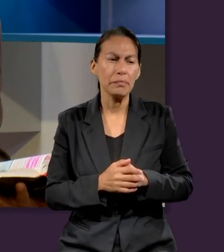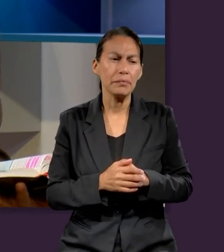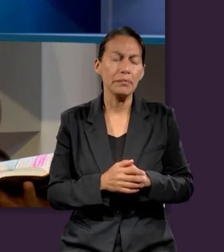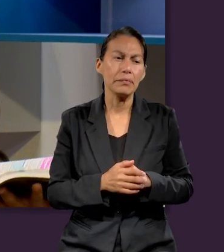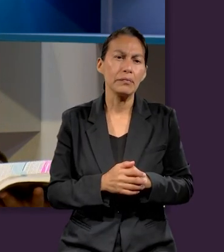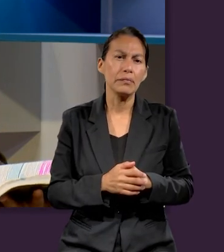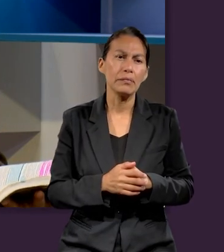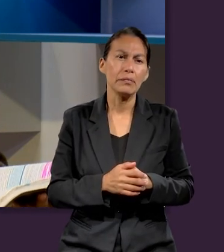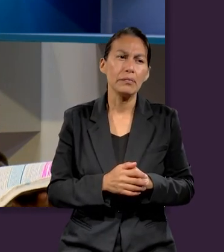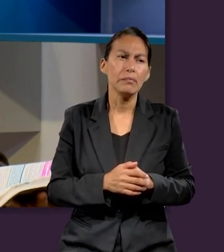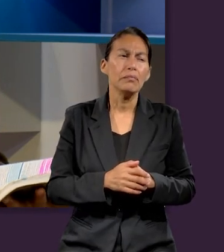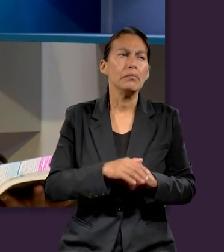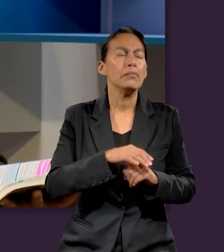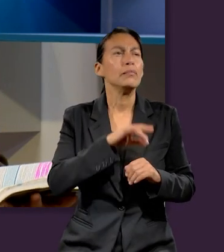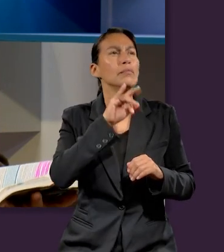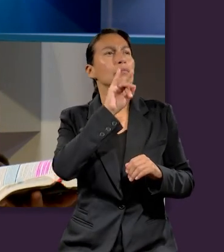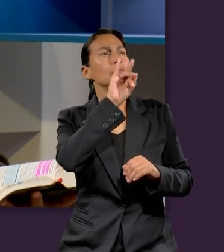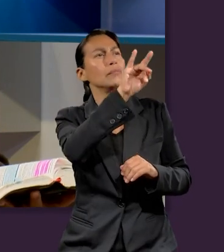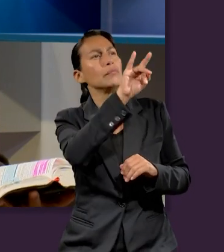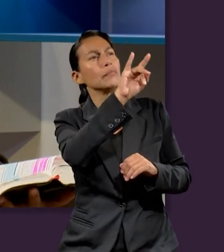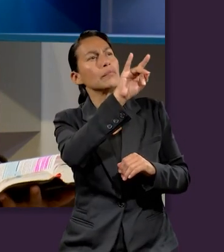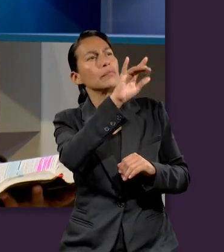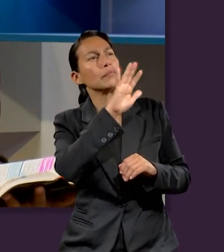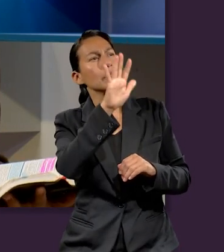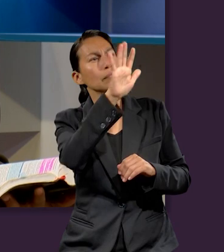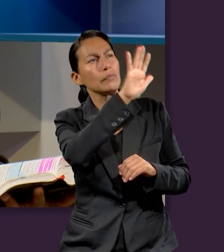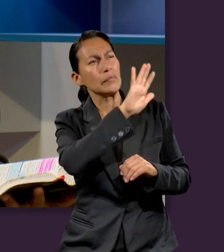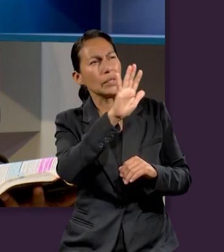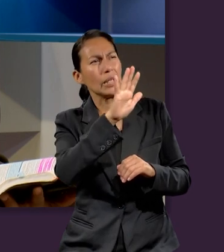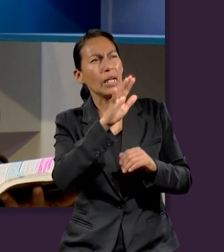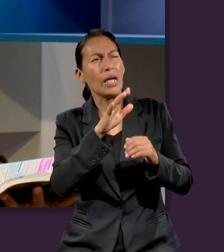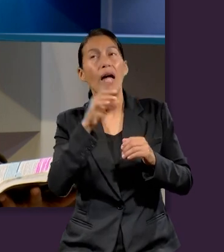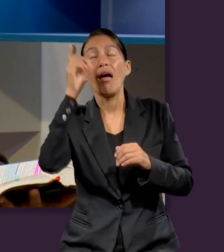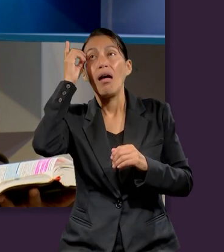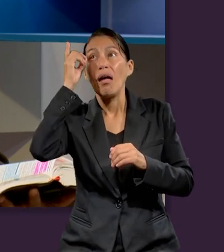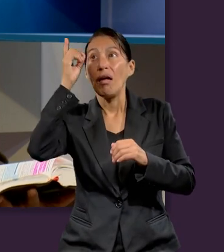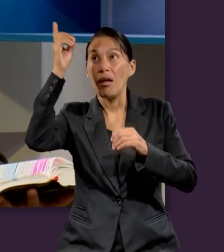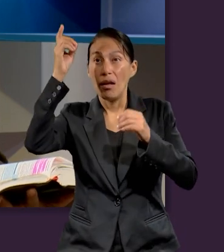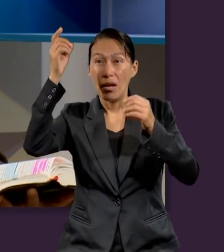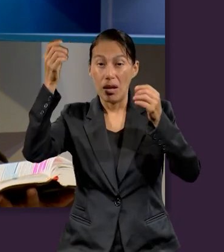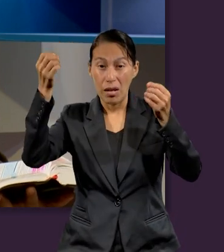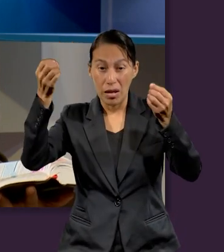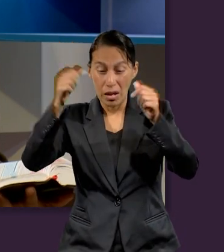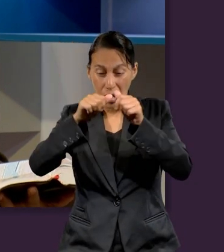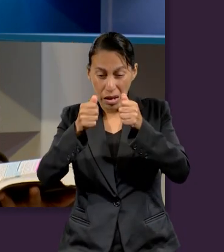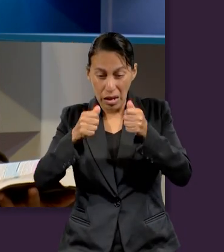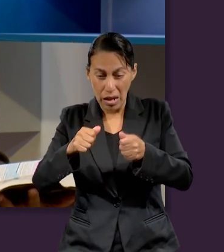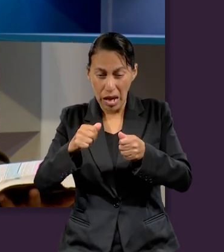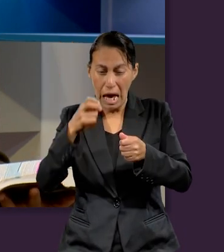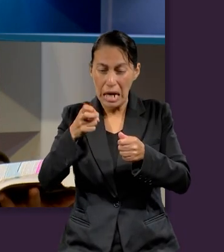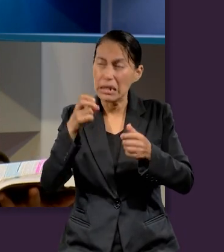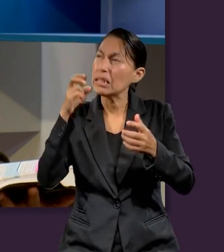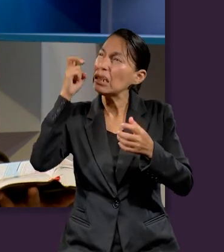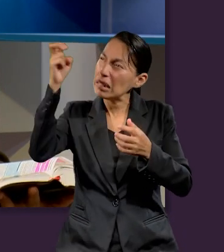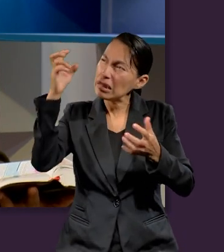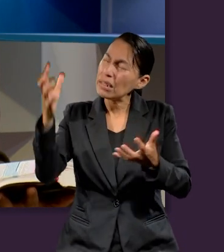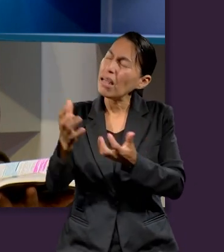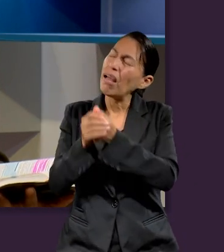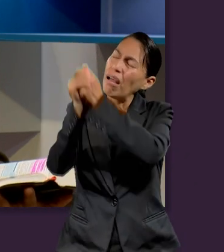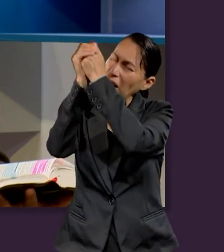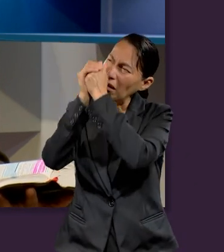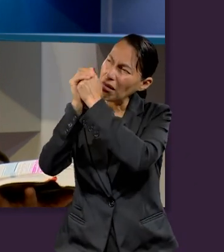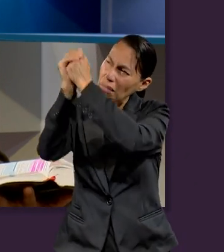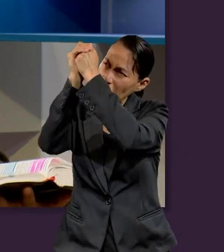ver una placa diciendo, adorar al Creador. A pesar de las dificultades,